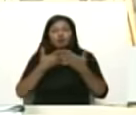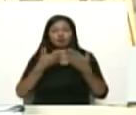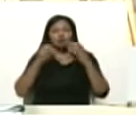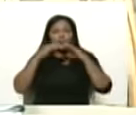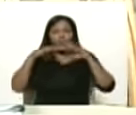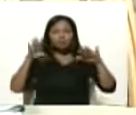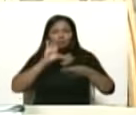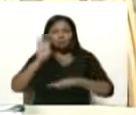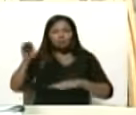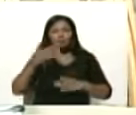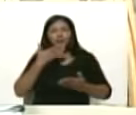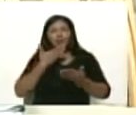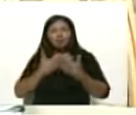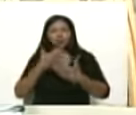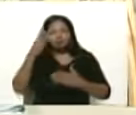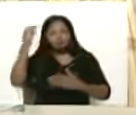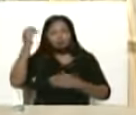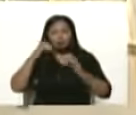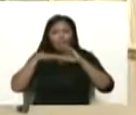nuestra patria gracias